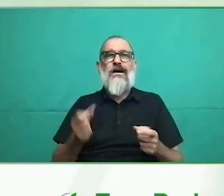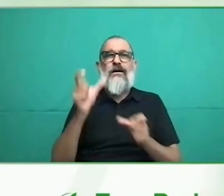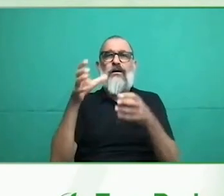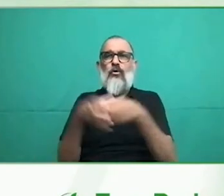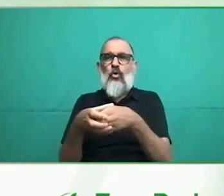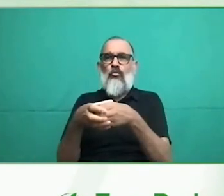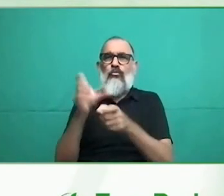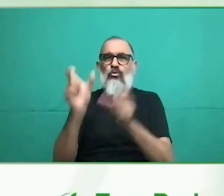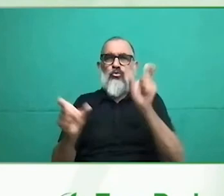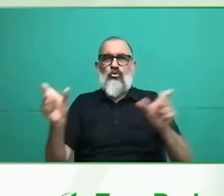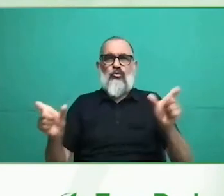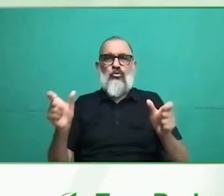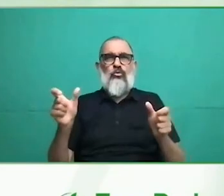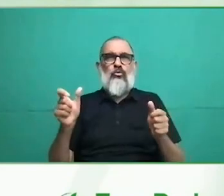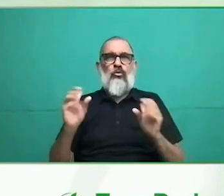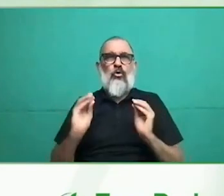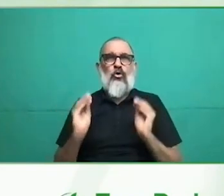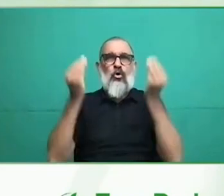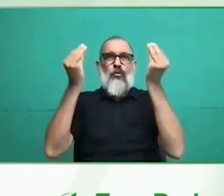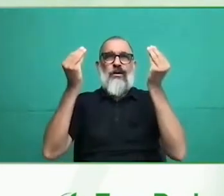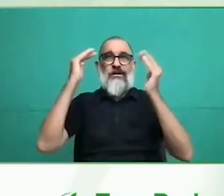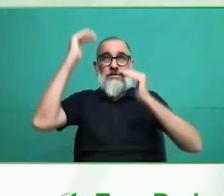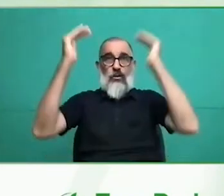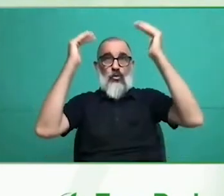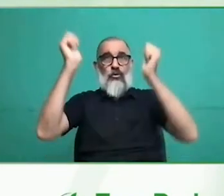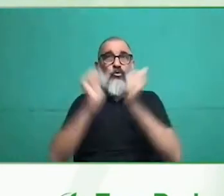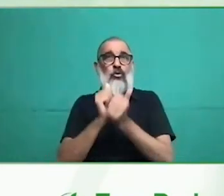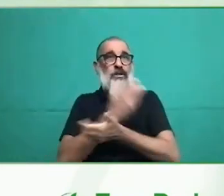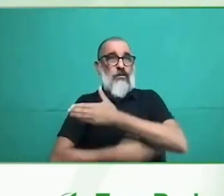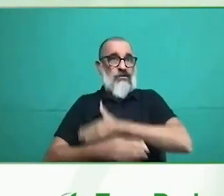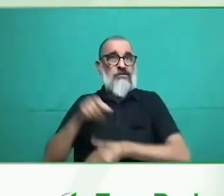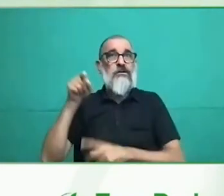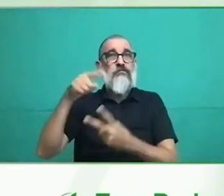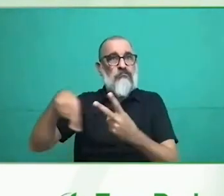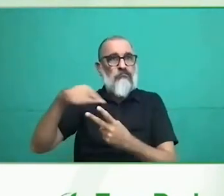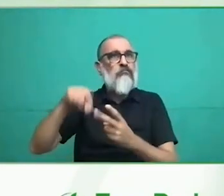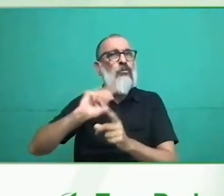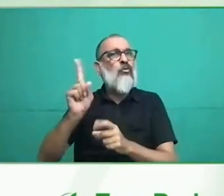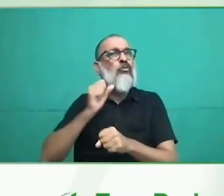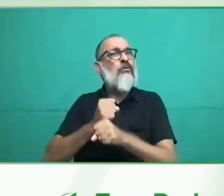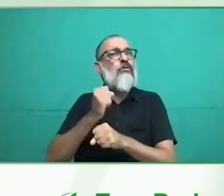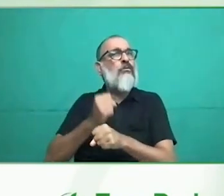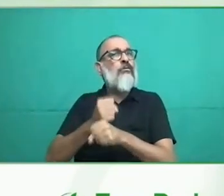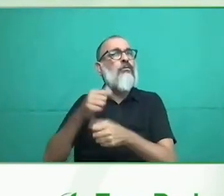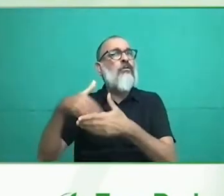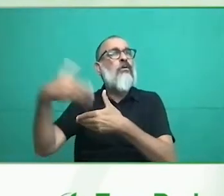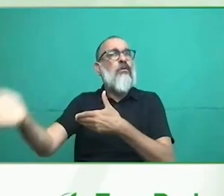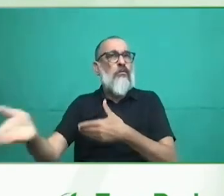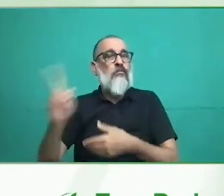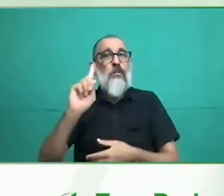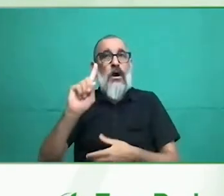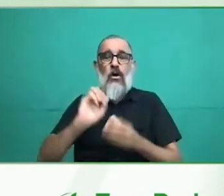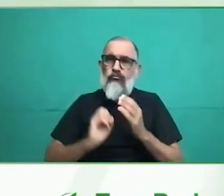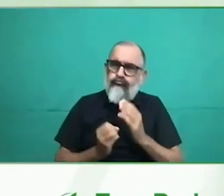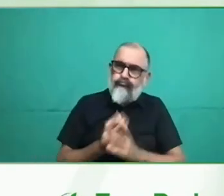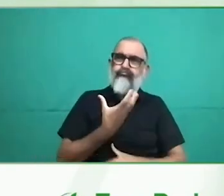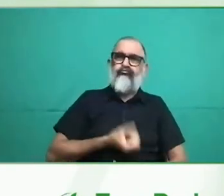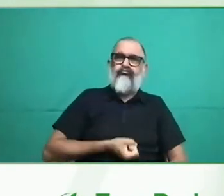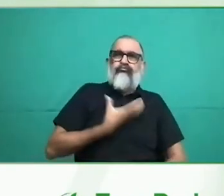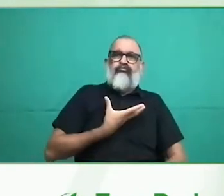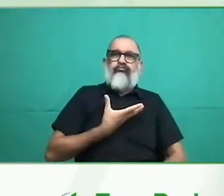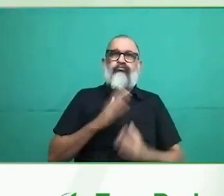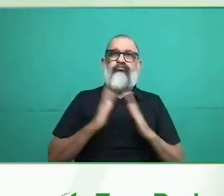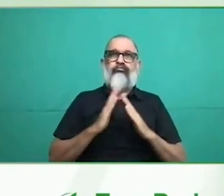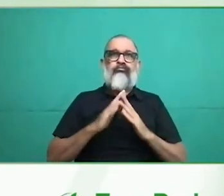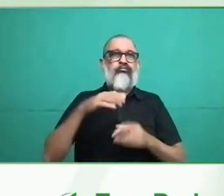acá brevemente los reportajes que nos han hecho, es muy común ver que la sociedad civil,